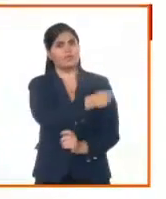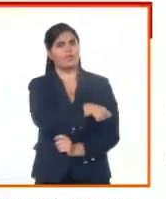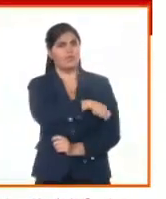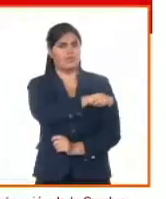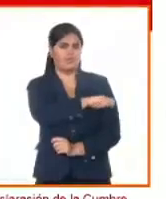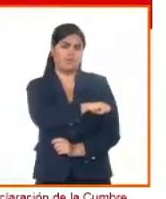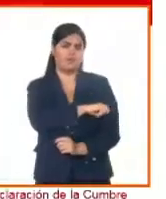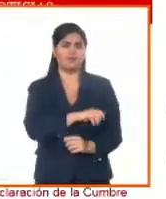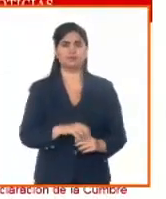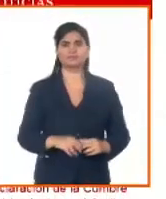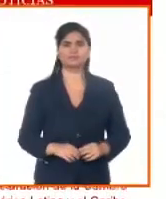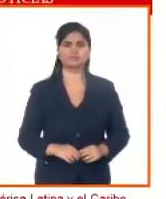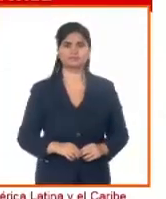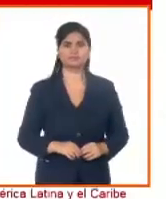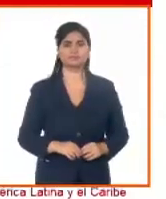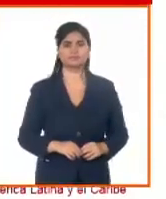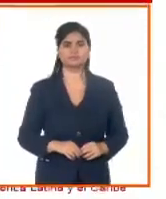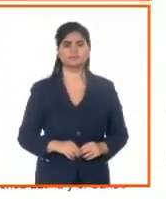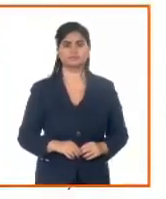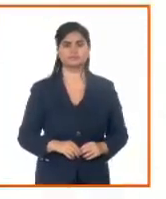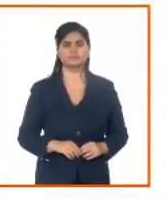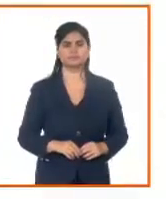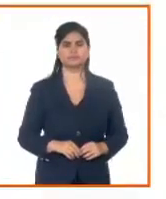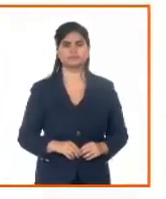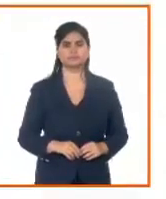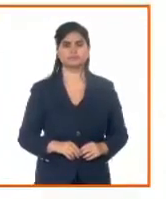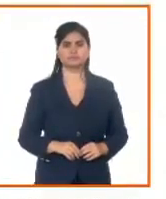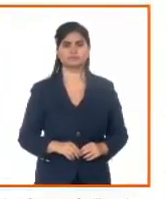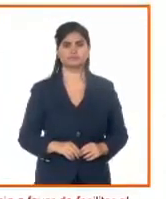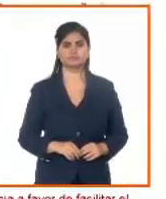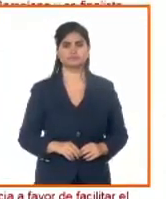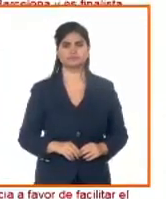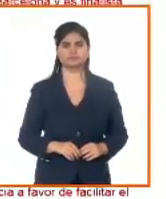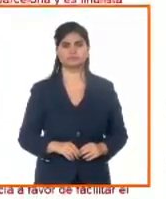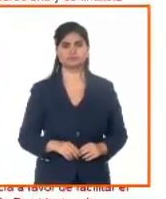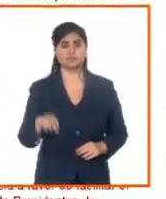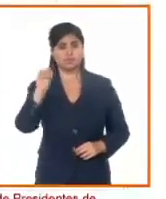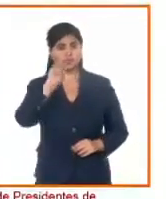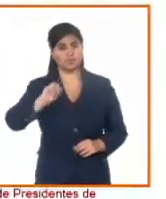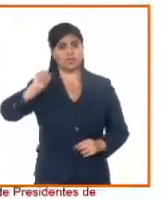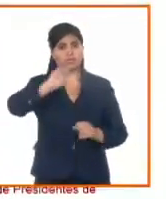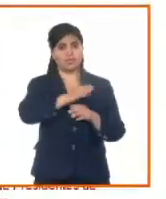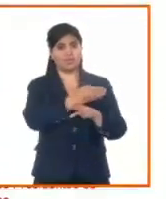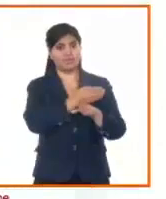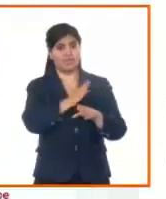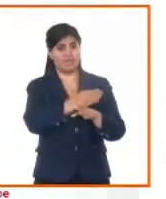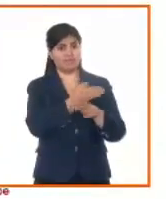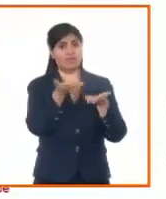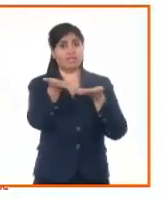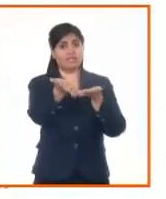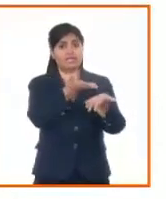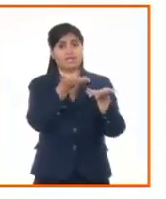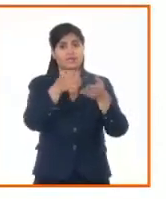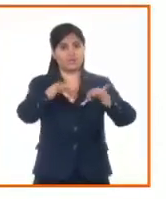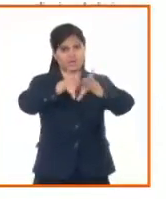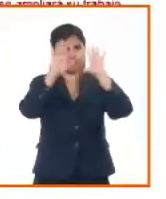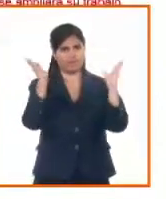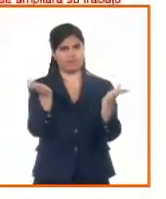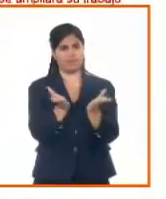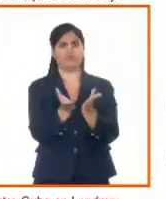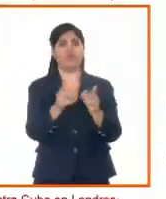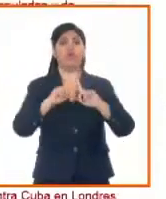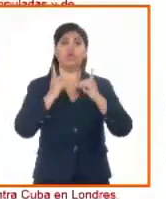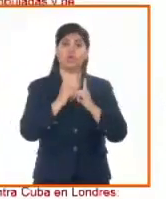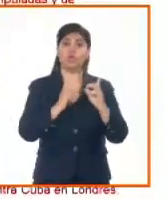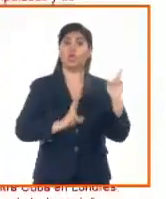mantiene y de los compromisos derivados de membresías en organismos y mecanismos de cooperación internacional, reconociendo la necesidad de